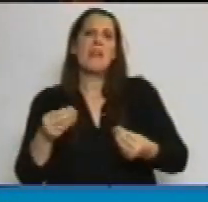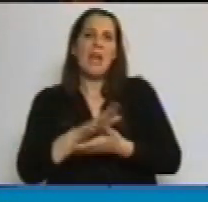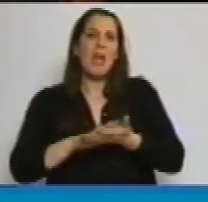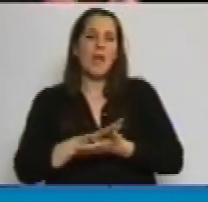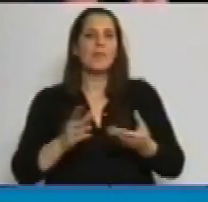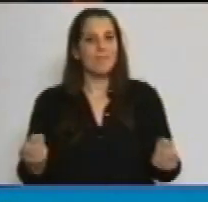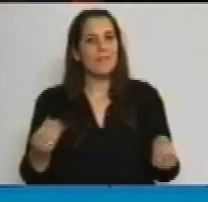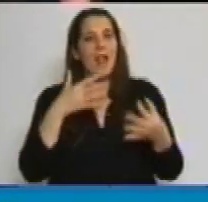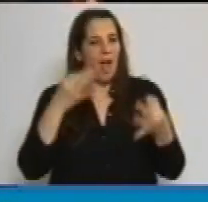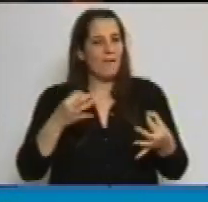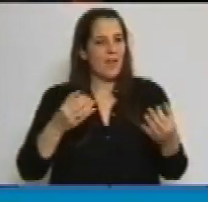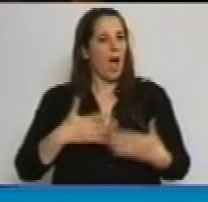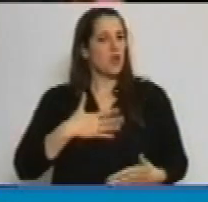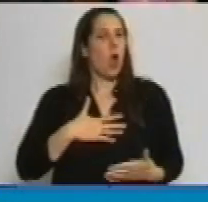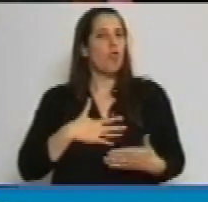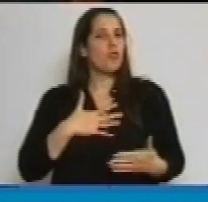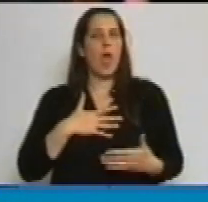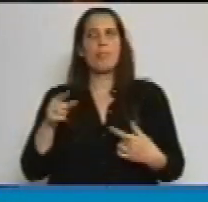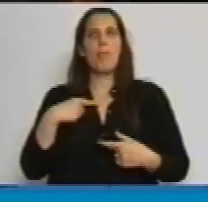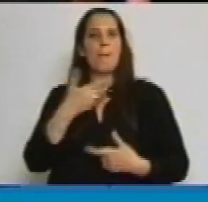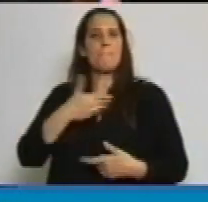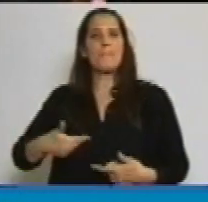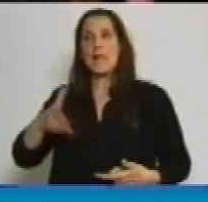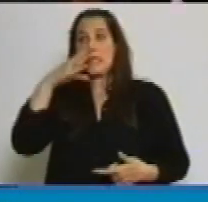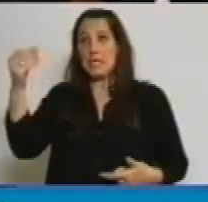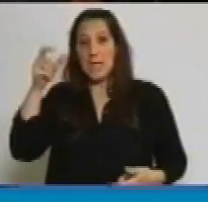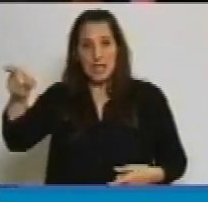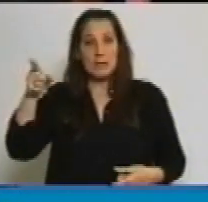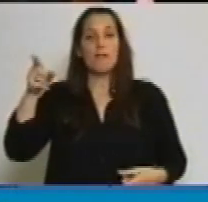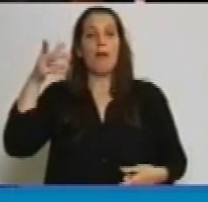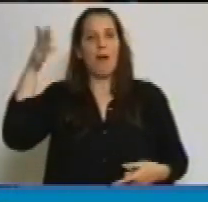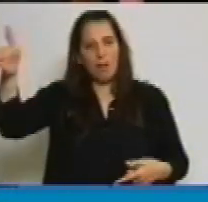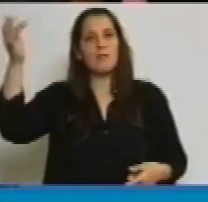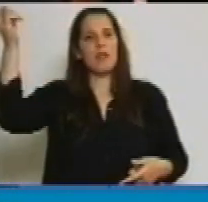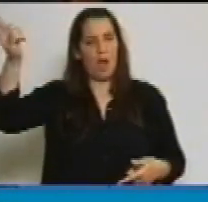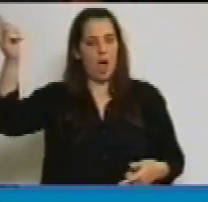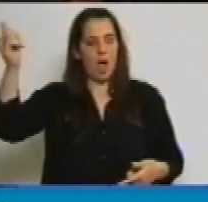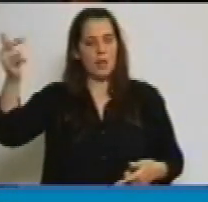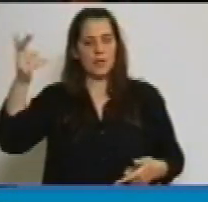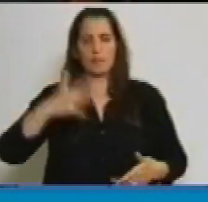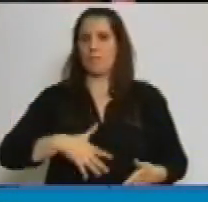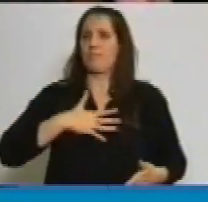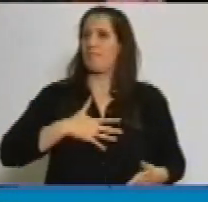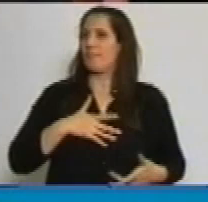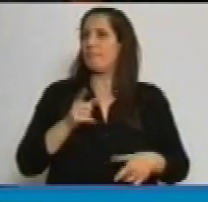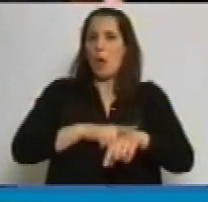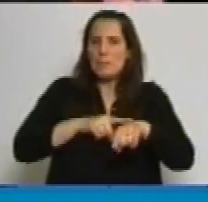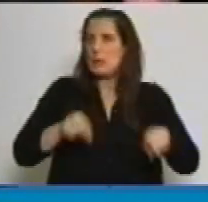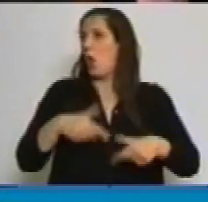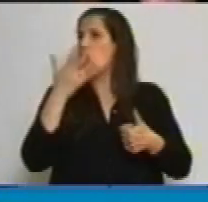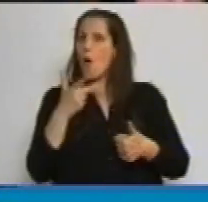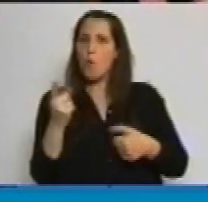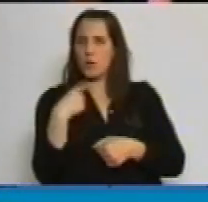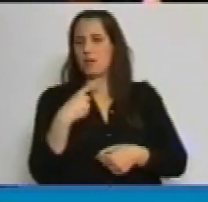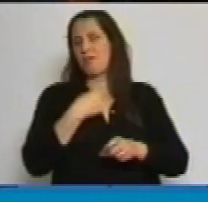me alegro que la Presidenta de la República sea en este momento, que no es un momento agradable para la Argentina, que es un problema, que la